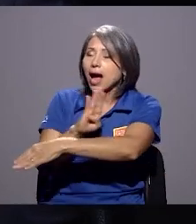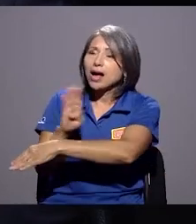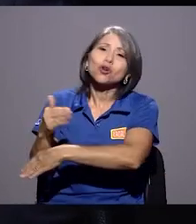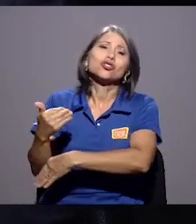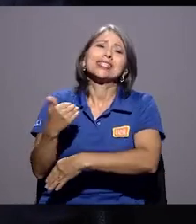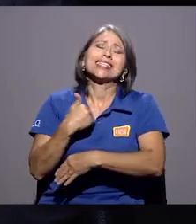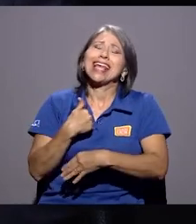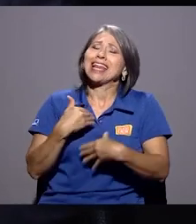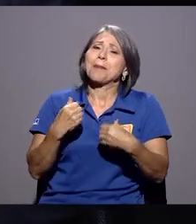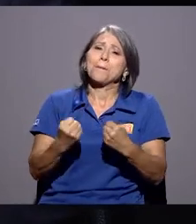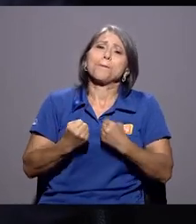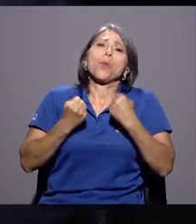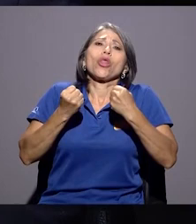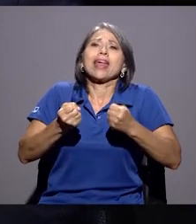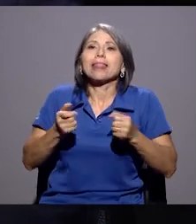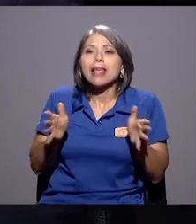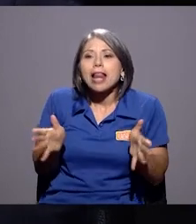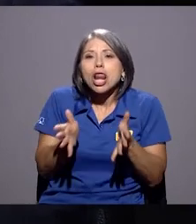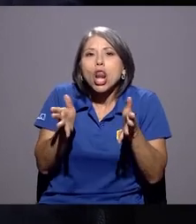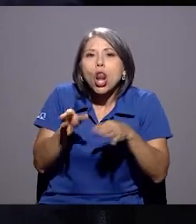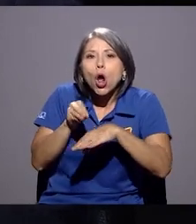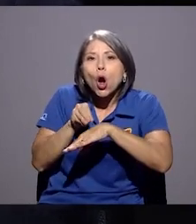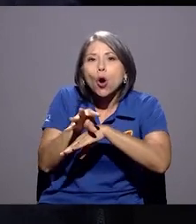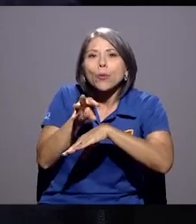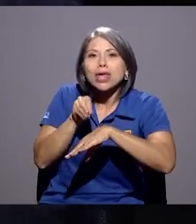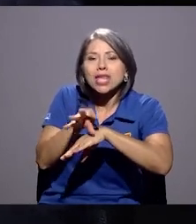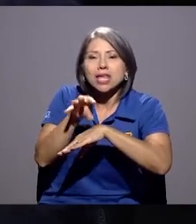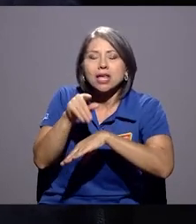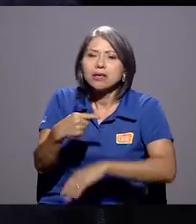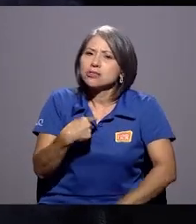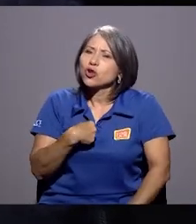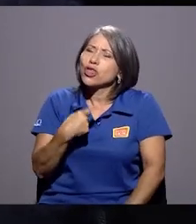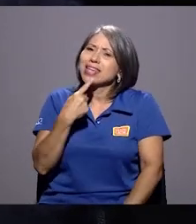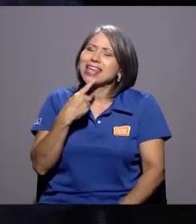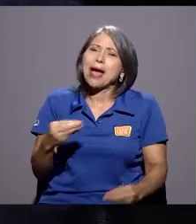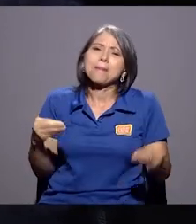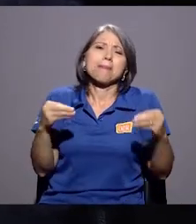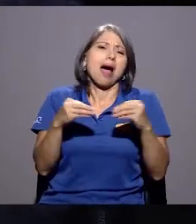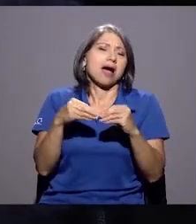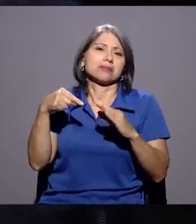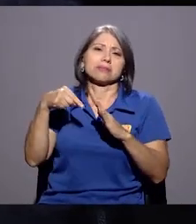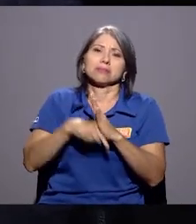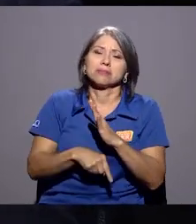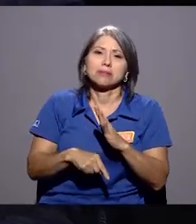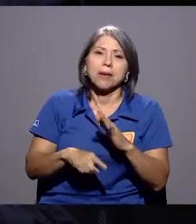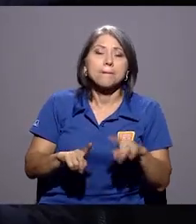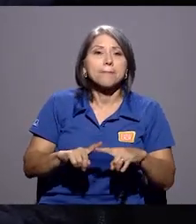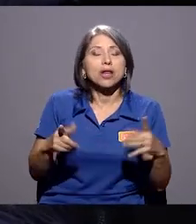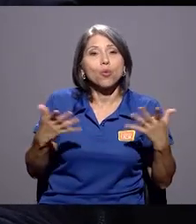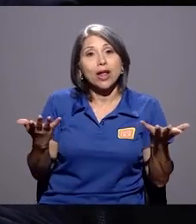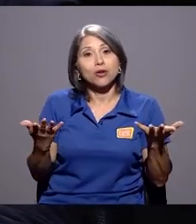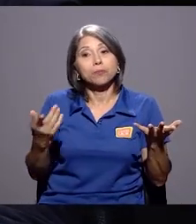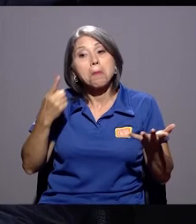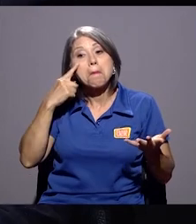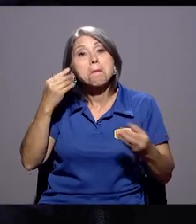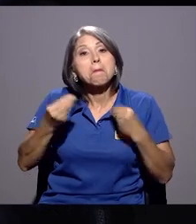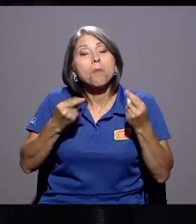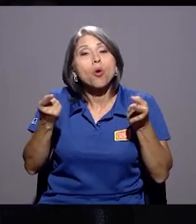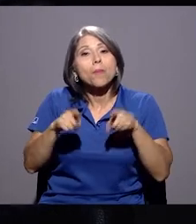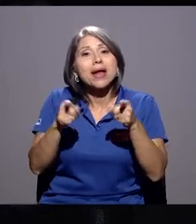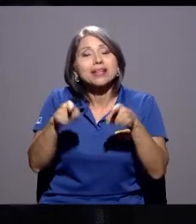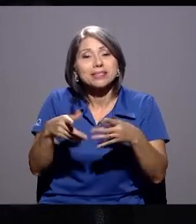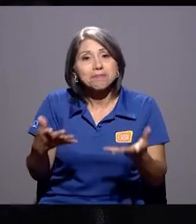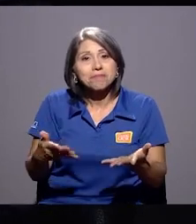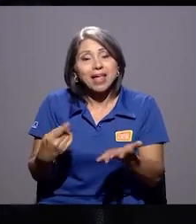lobby. Yo diría que van más allá de lobby en este caso, pero bueno, está por verse. En la